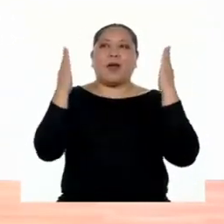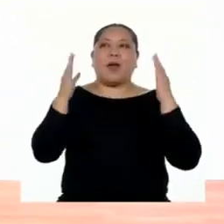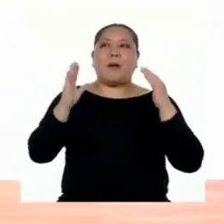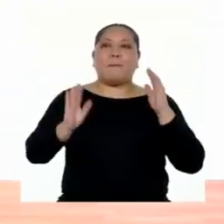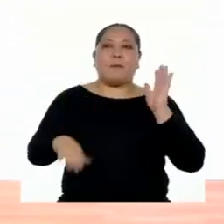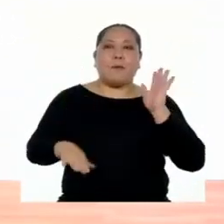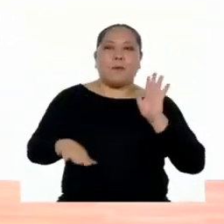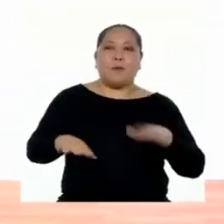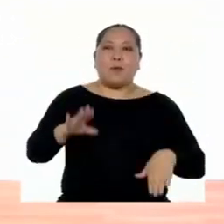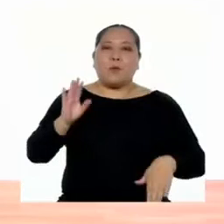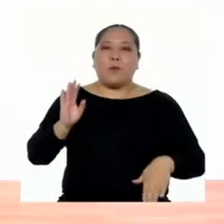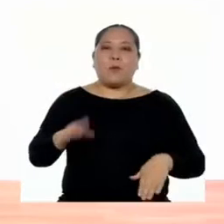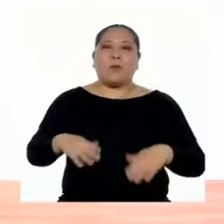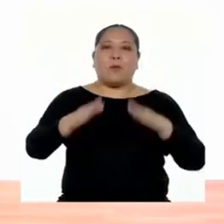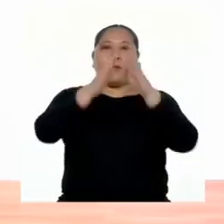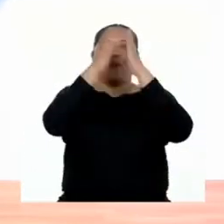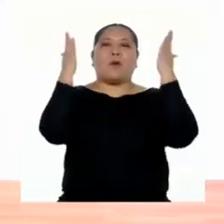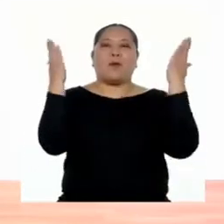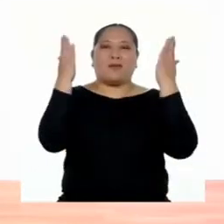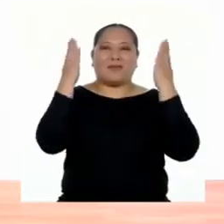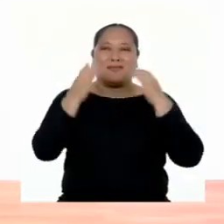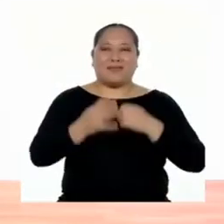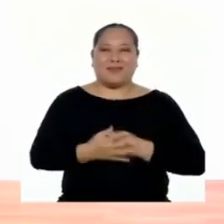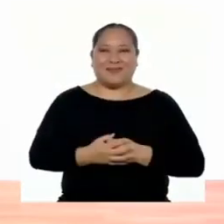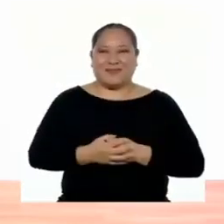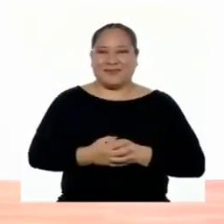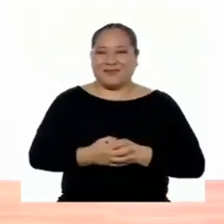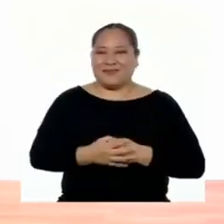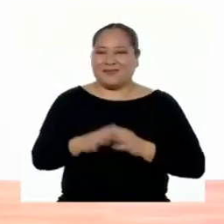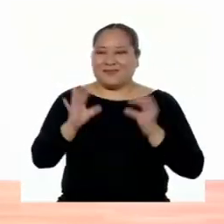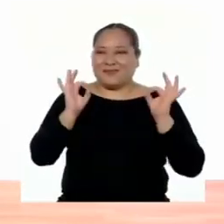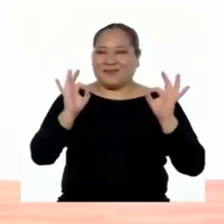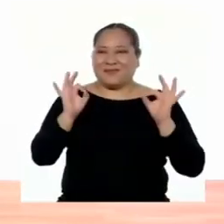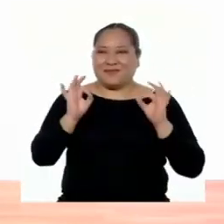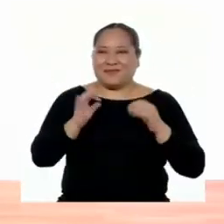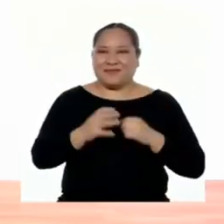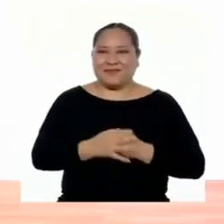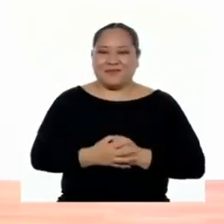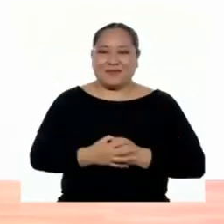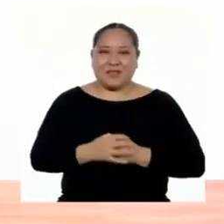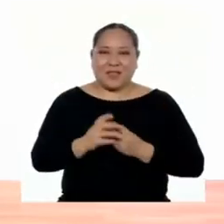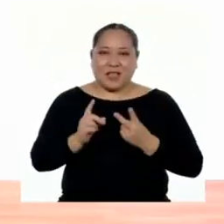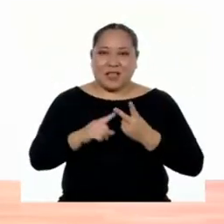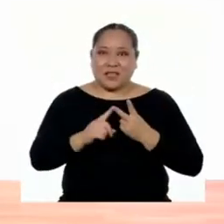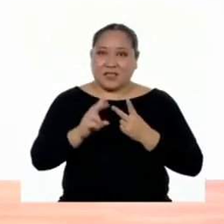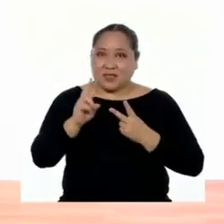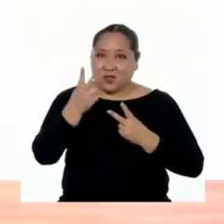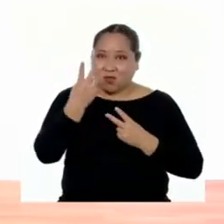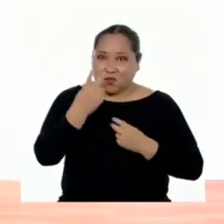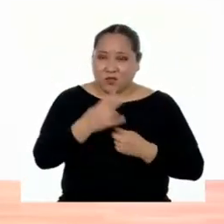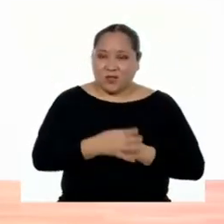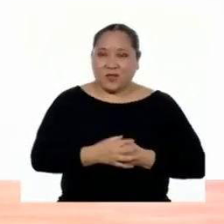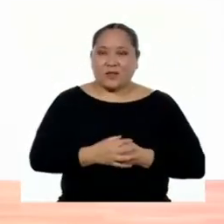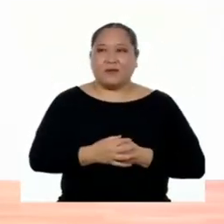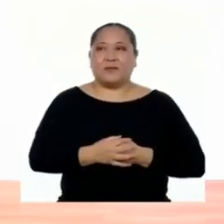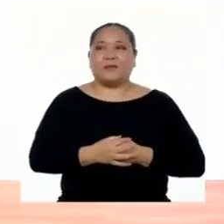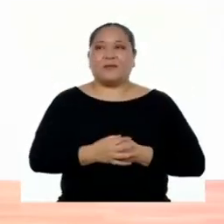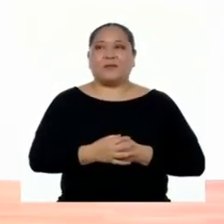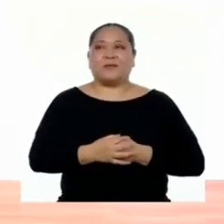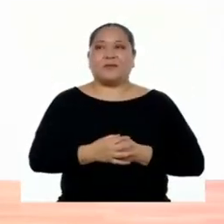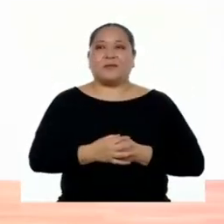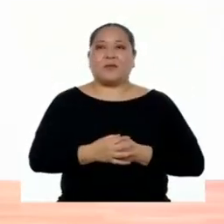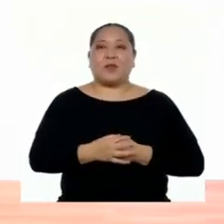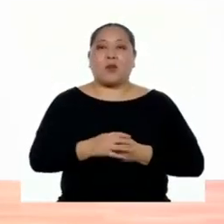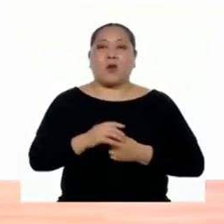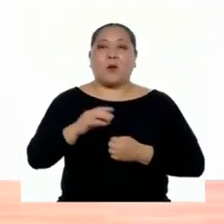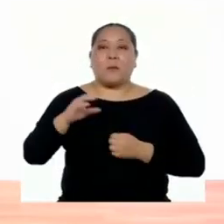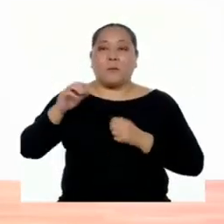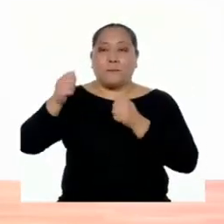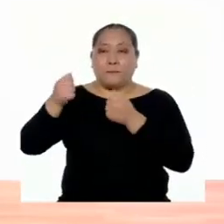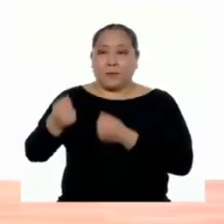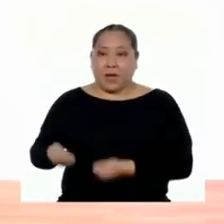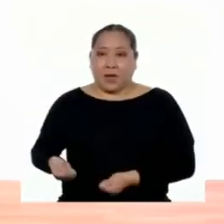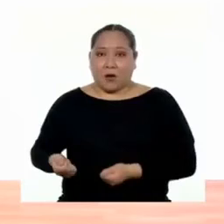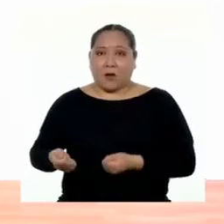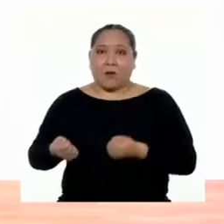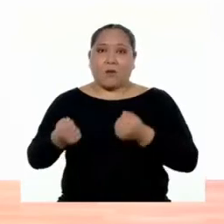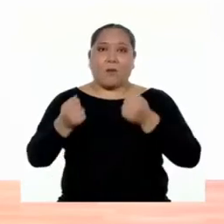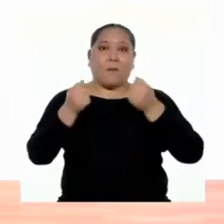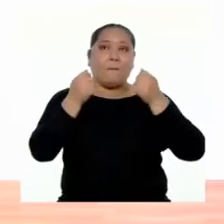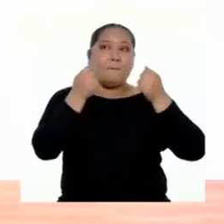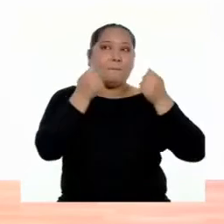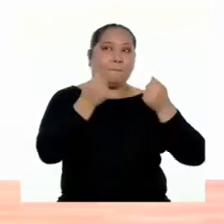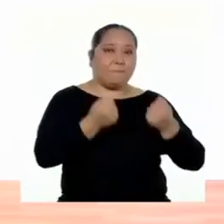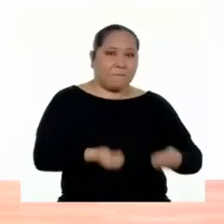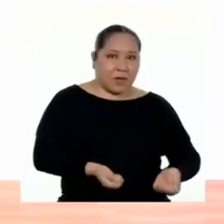arriba. ¡Bum! ¡Bum! ¡Uh! ¡Increíble! Segunda secuencia. Percutamos con mi pierna. Pego.